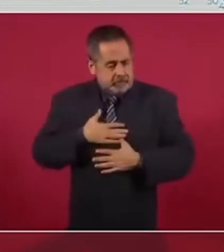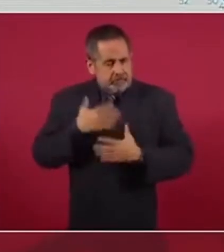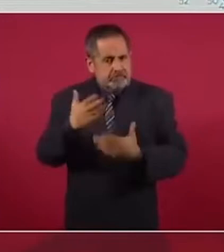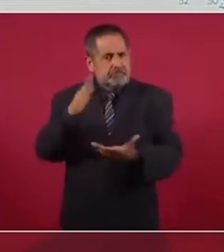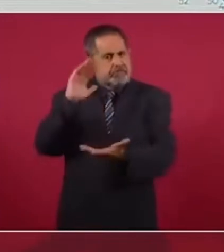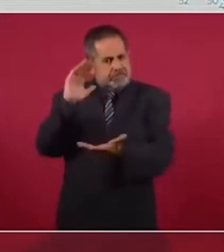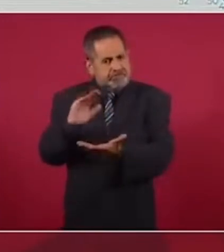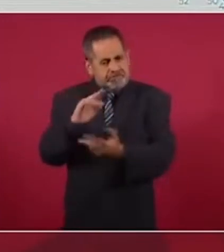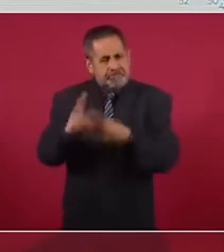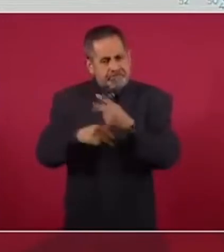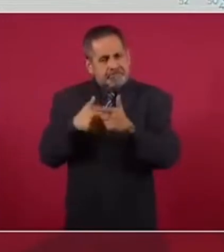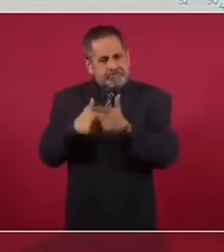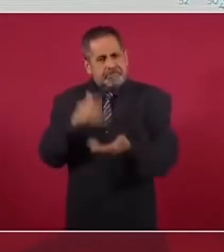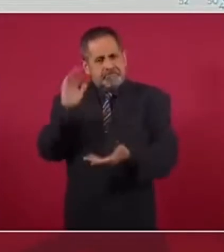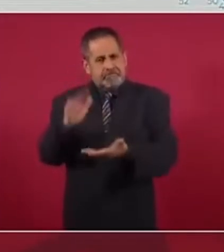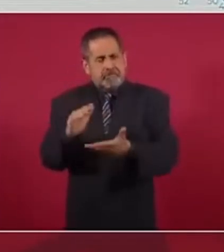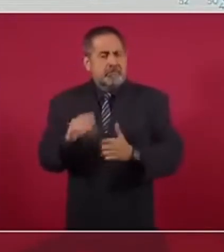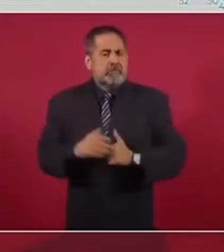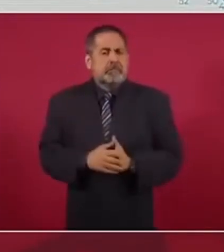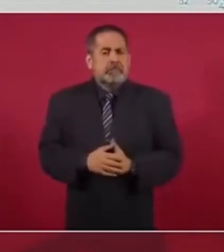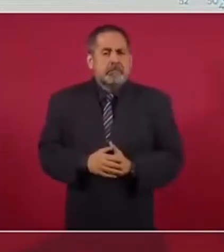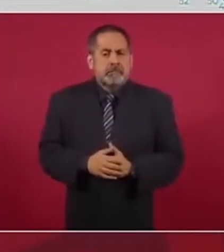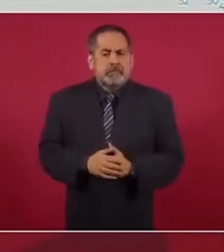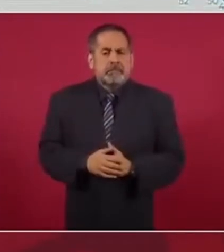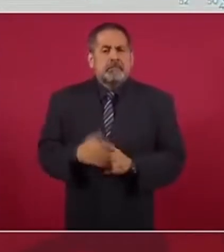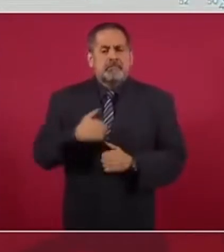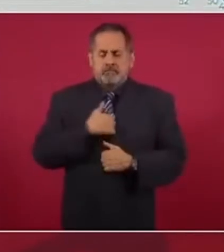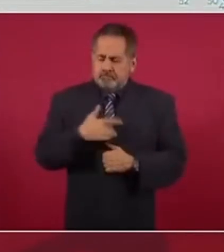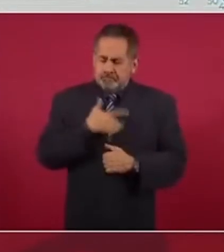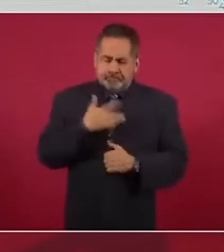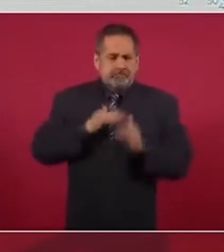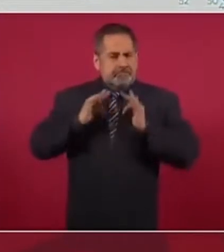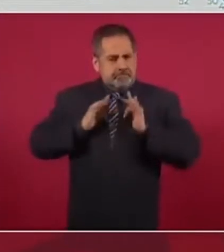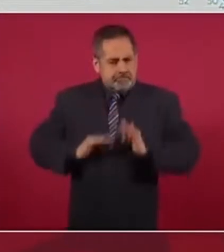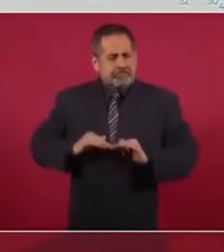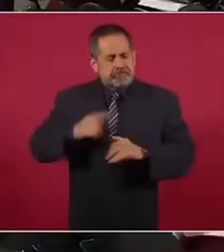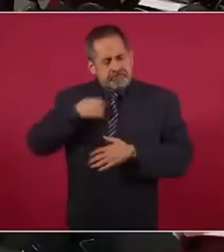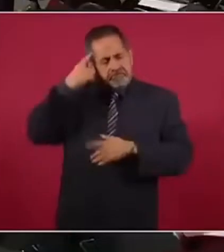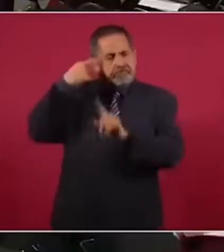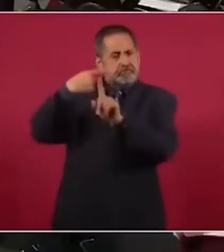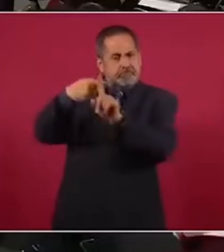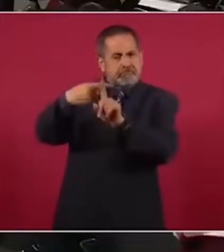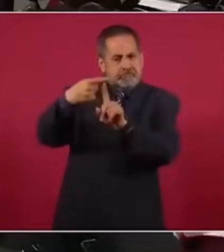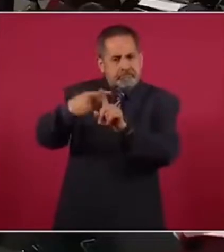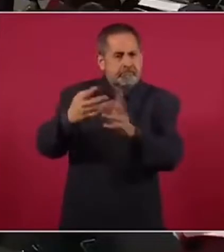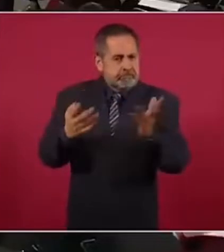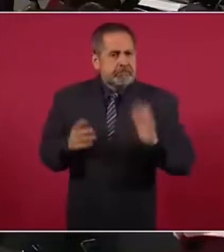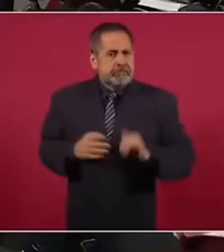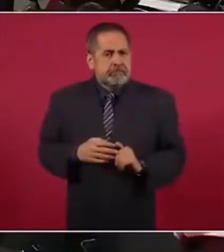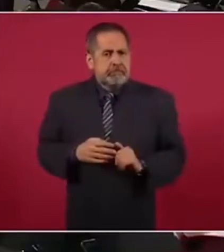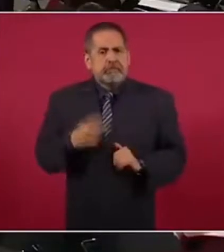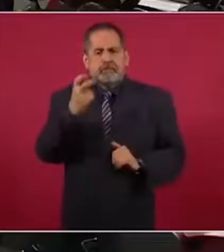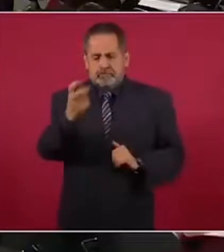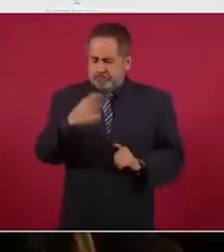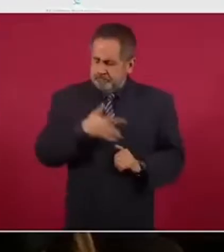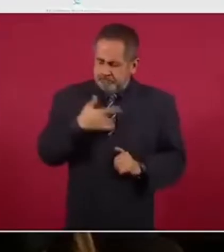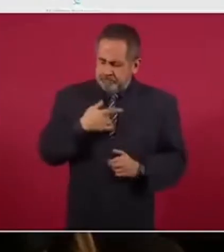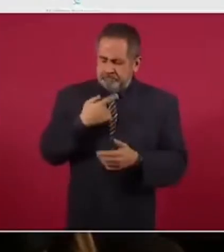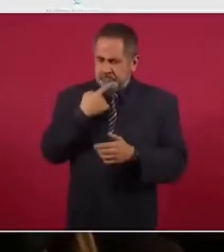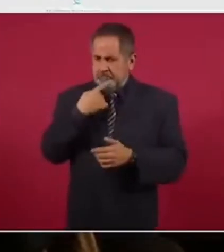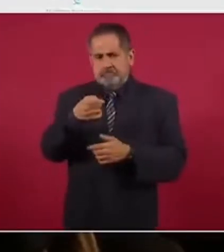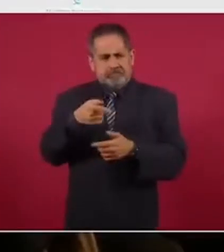me tiene tranquilo y optimista. Y por eso sostengo